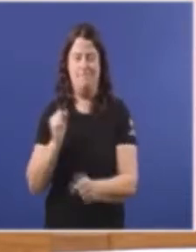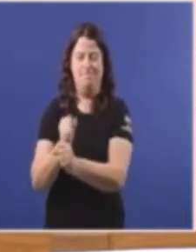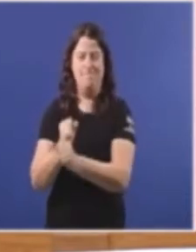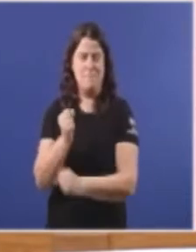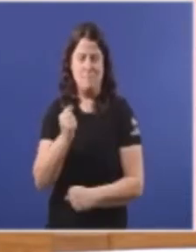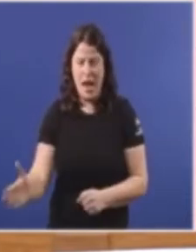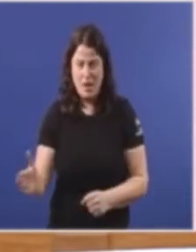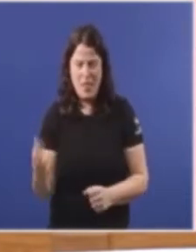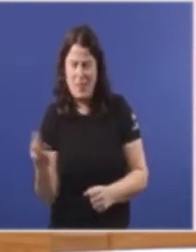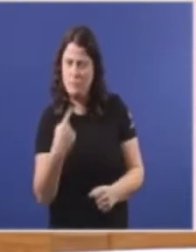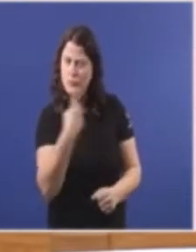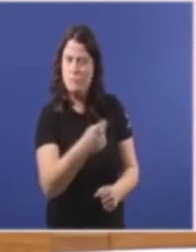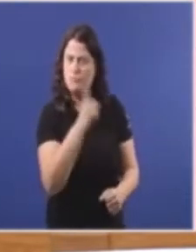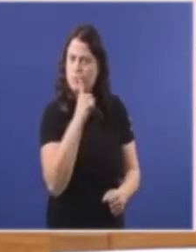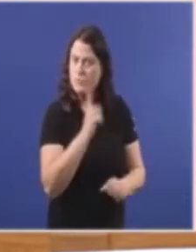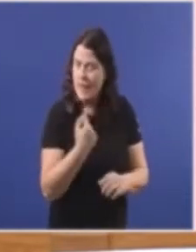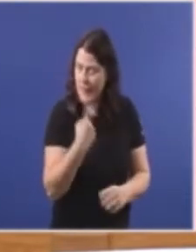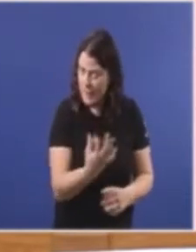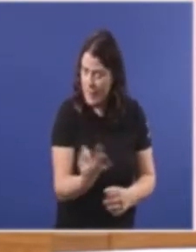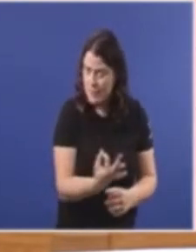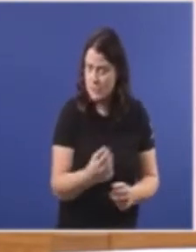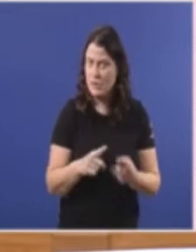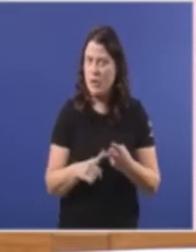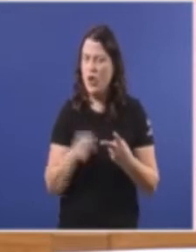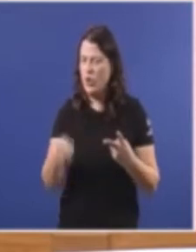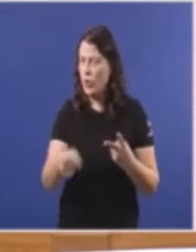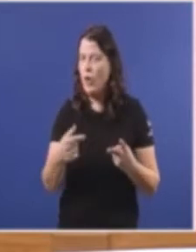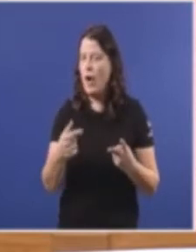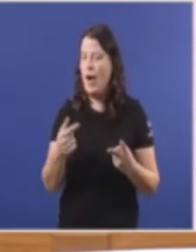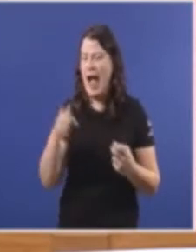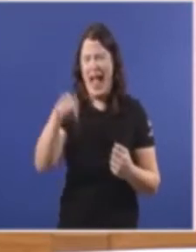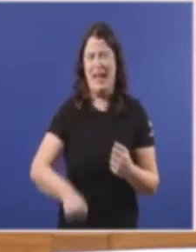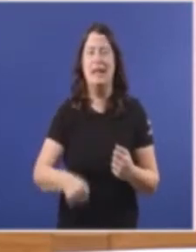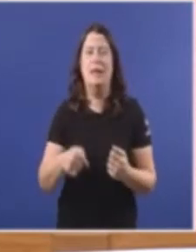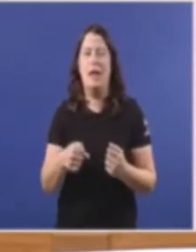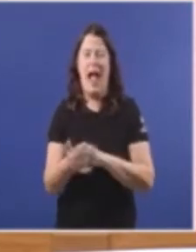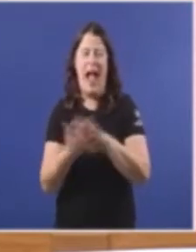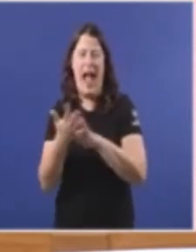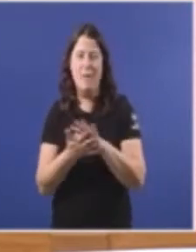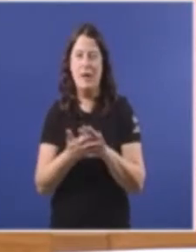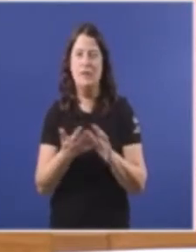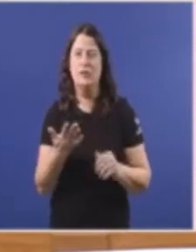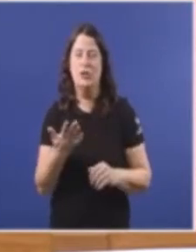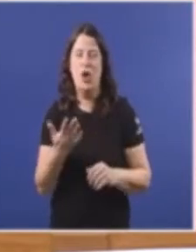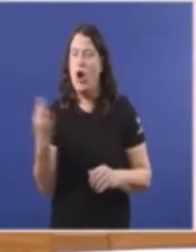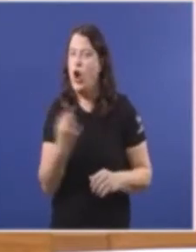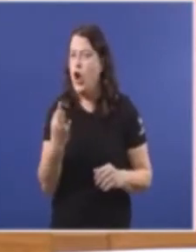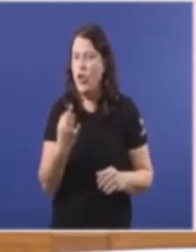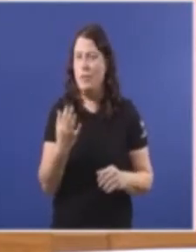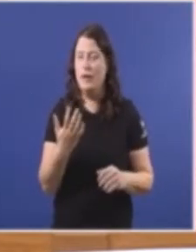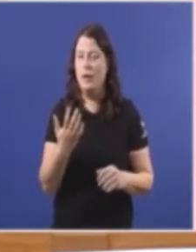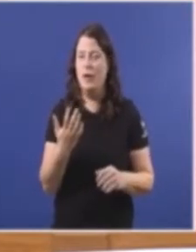decirle Que se cale Realmente O que vostede Ven aquí A trasladar É que Non se debería En ningún caso